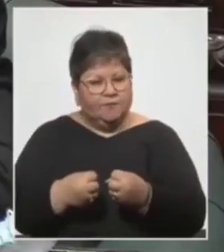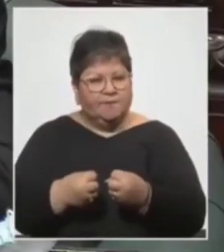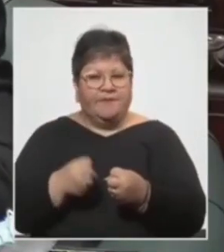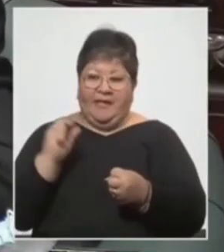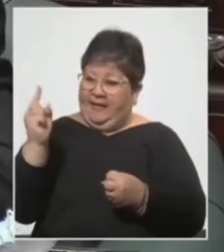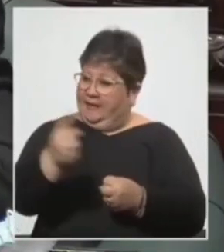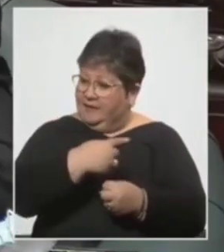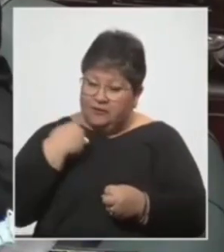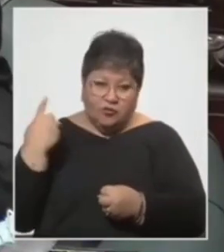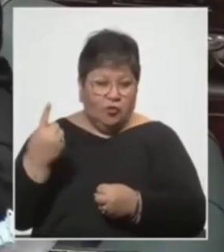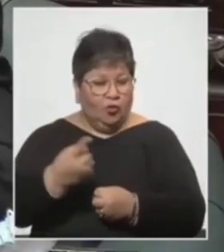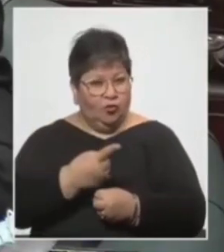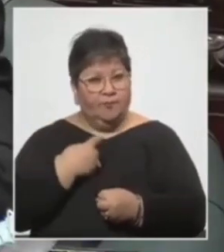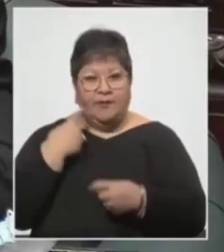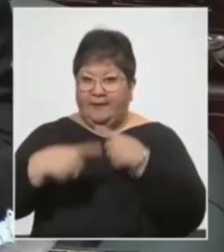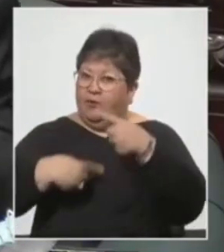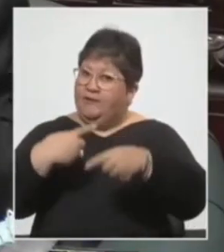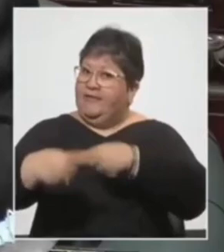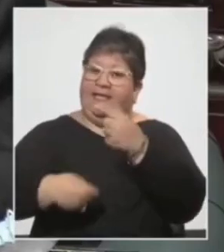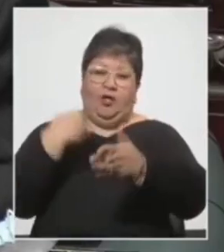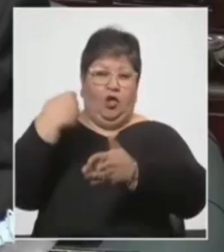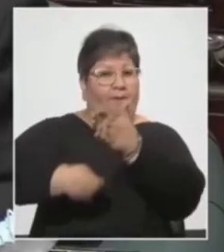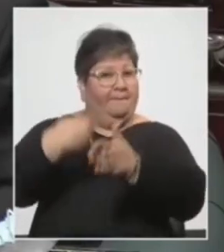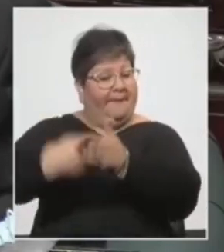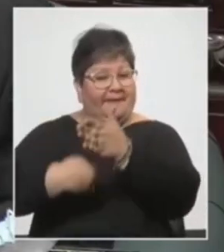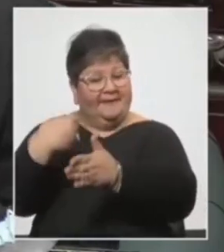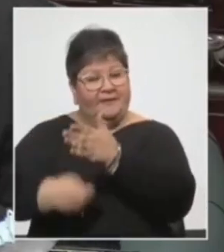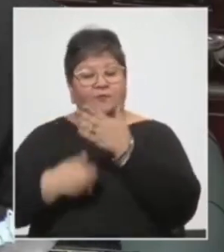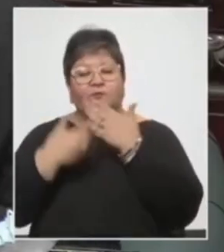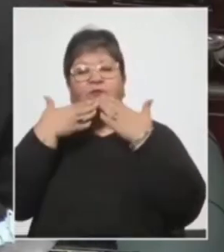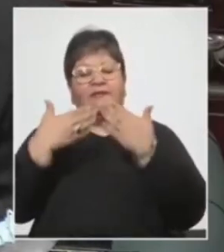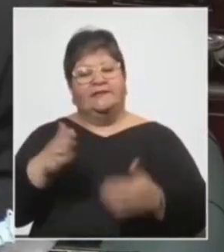también entre todos tenemos que seguir este combate muchas gracias señora presidenta muchas gracias muchas gracias